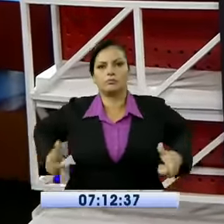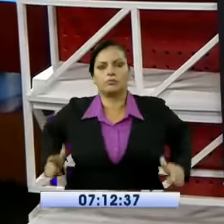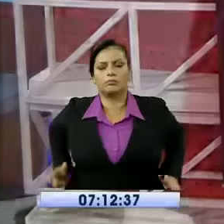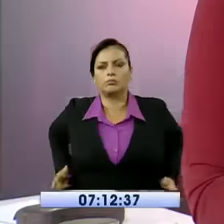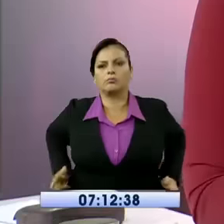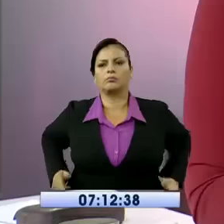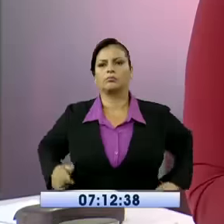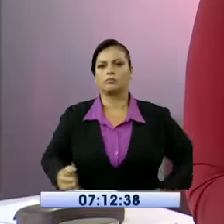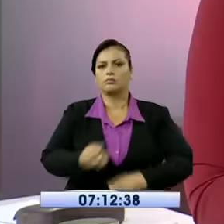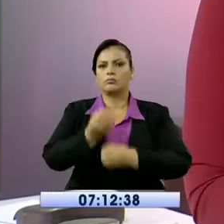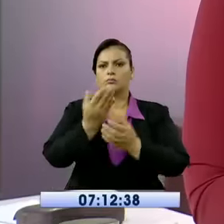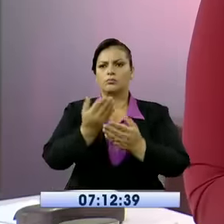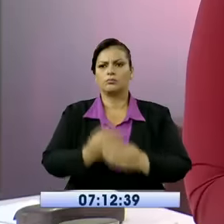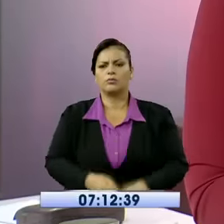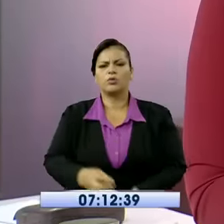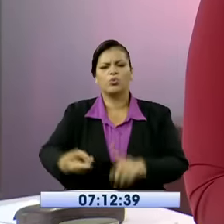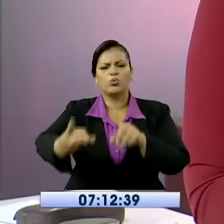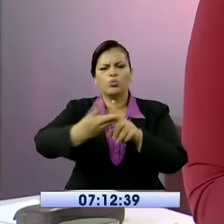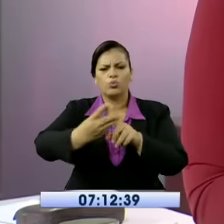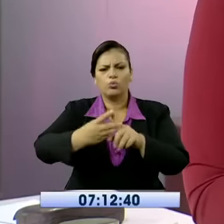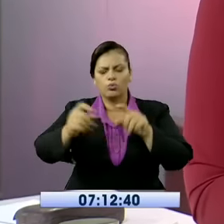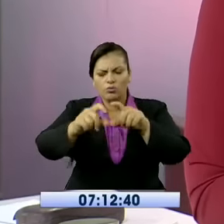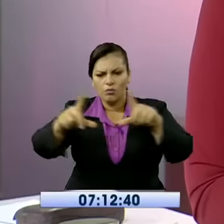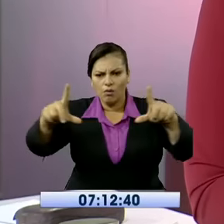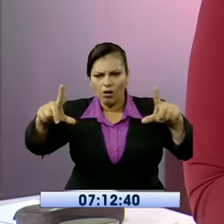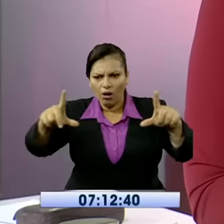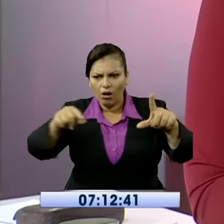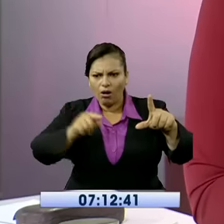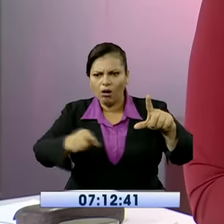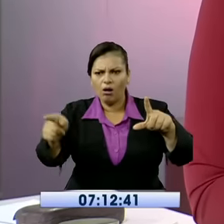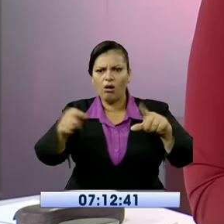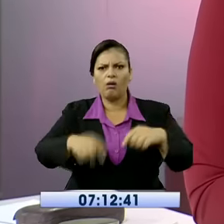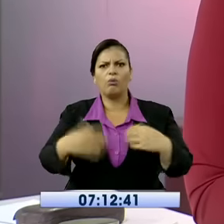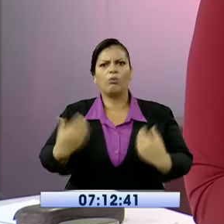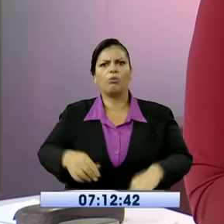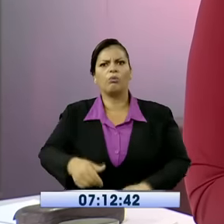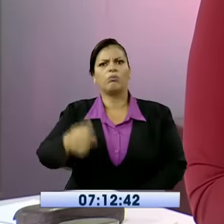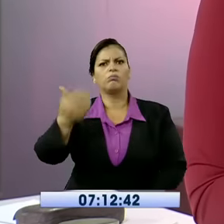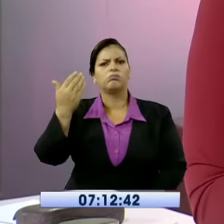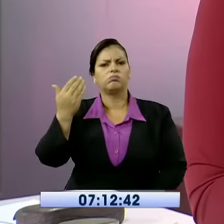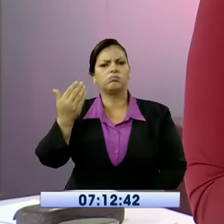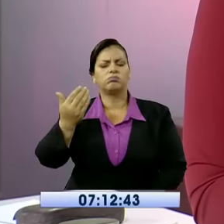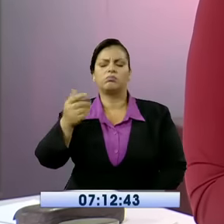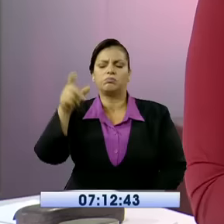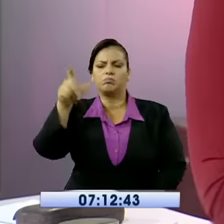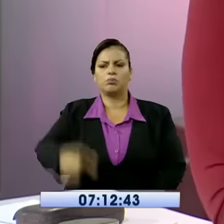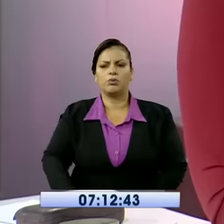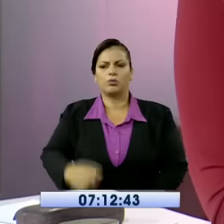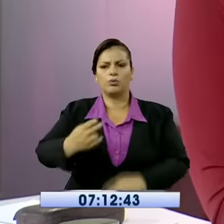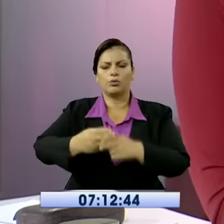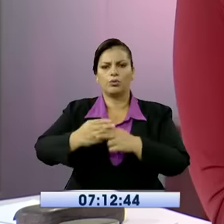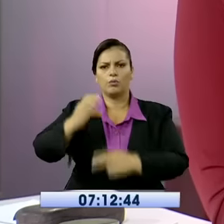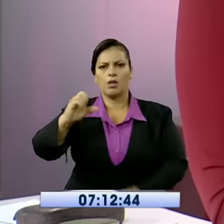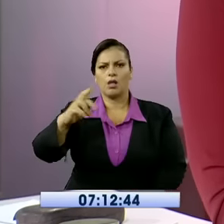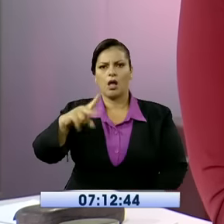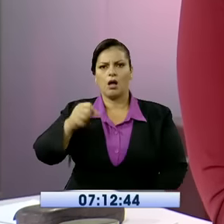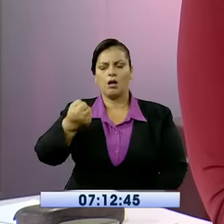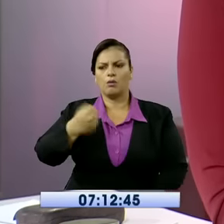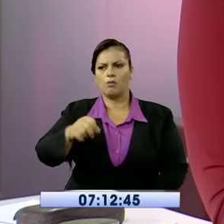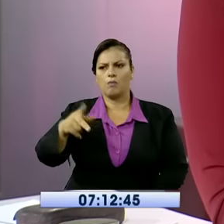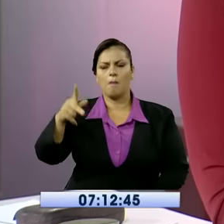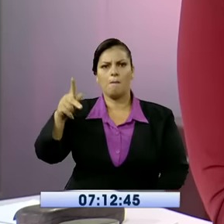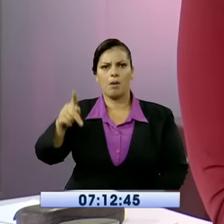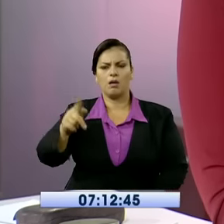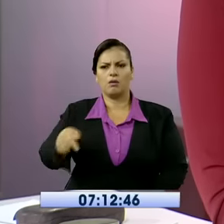videos que circulan en las redes sociales del exministro de Hidrocarburos, Carlos P. Tenemos los detalles.